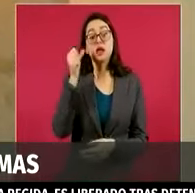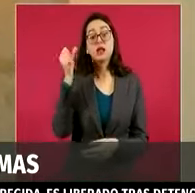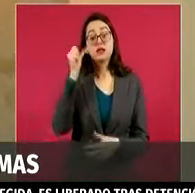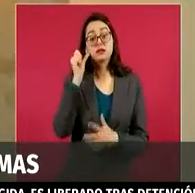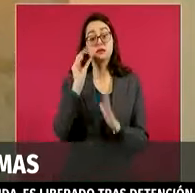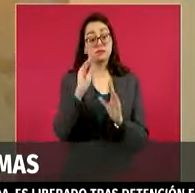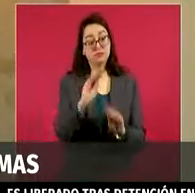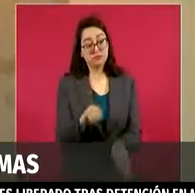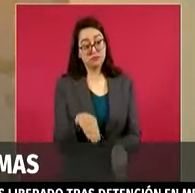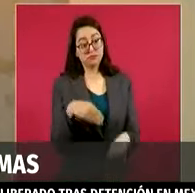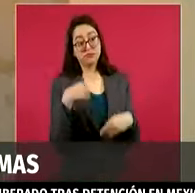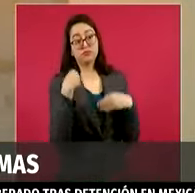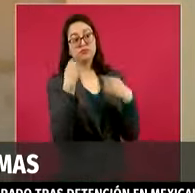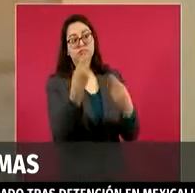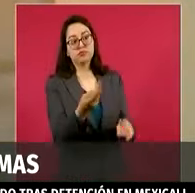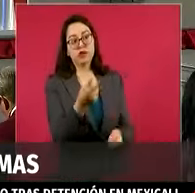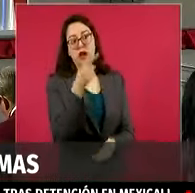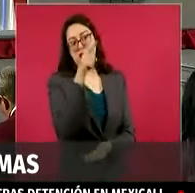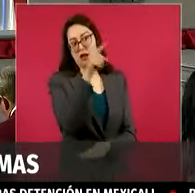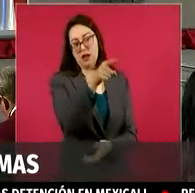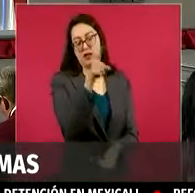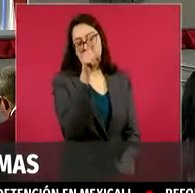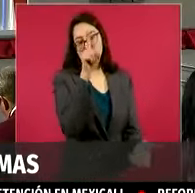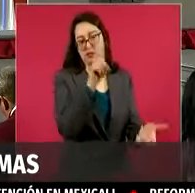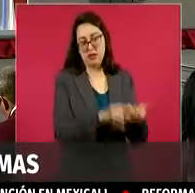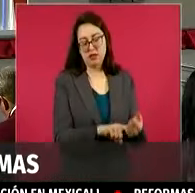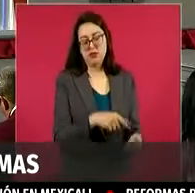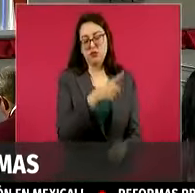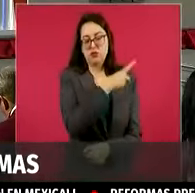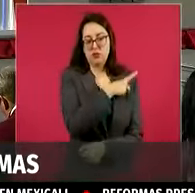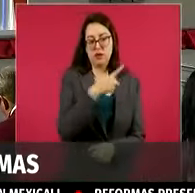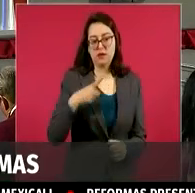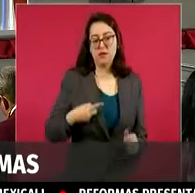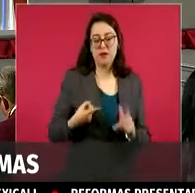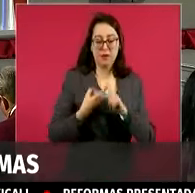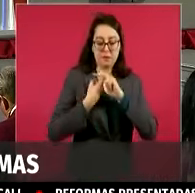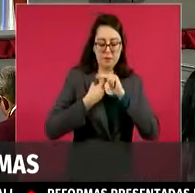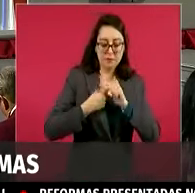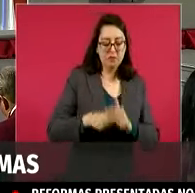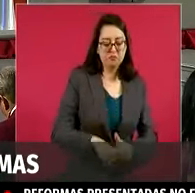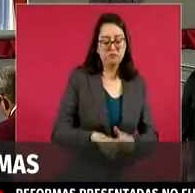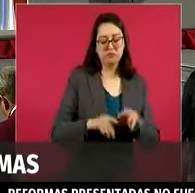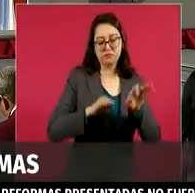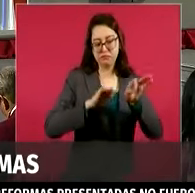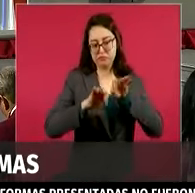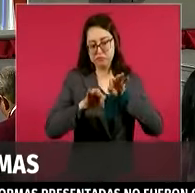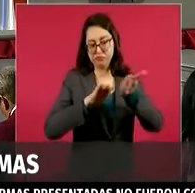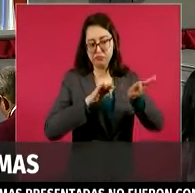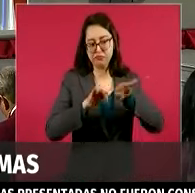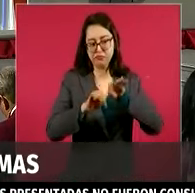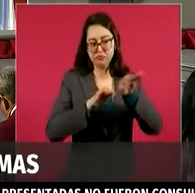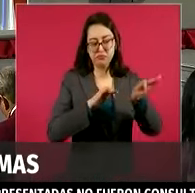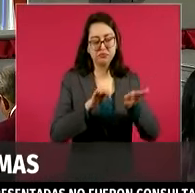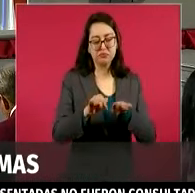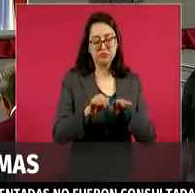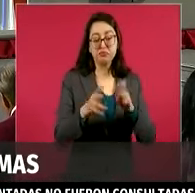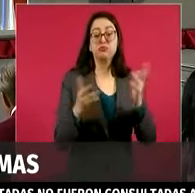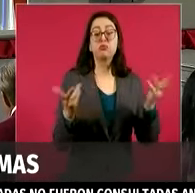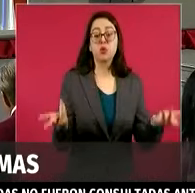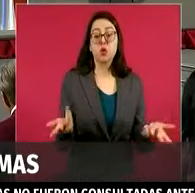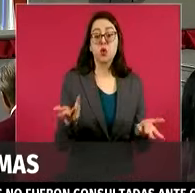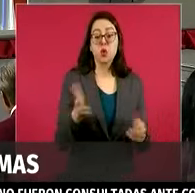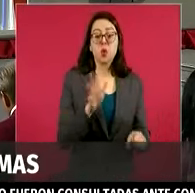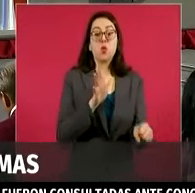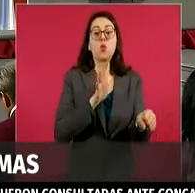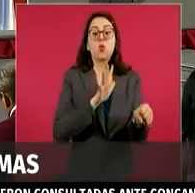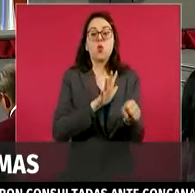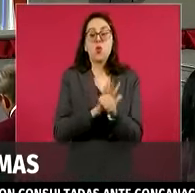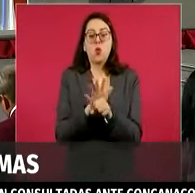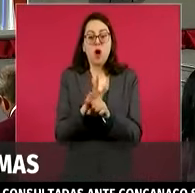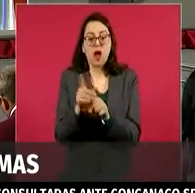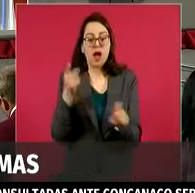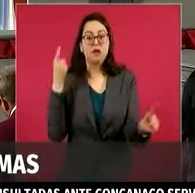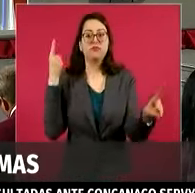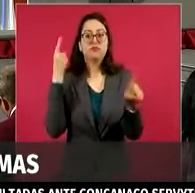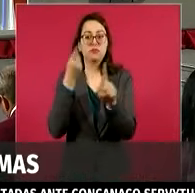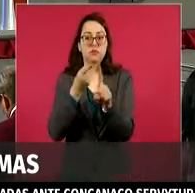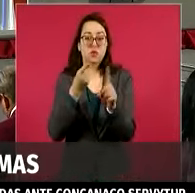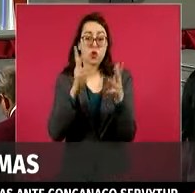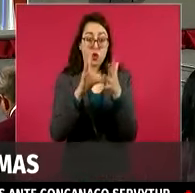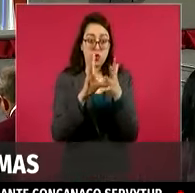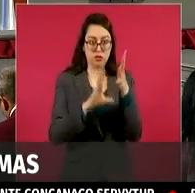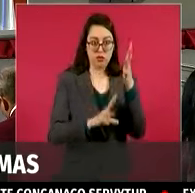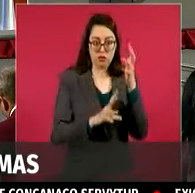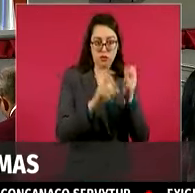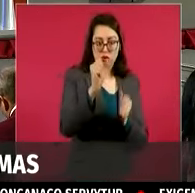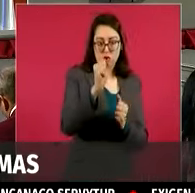votaría por integrar esta Sala Superior, pues adquieren, cuando menos el